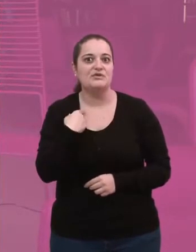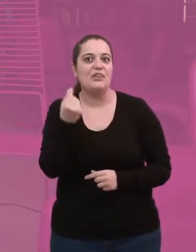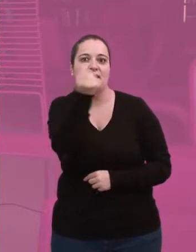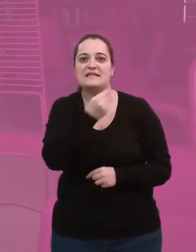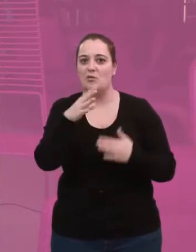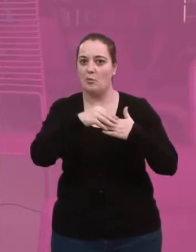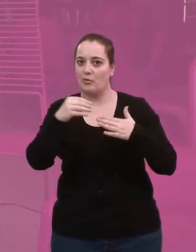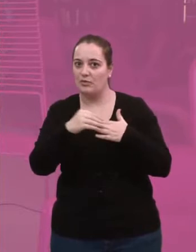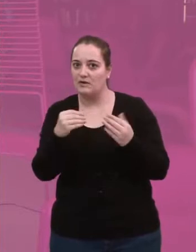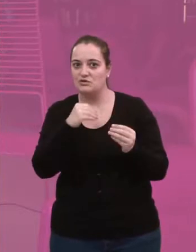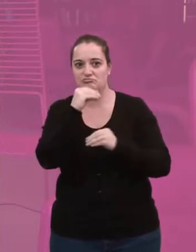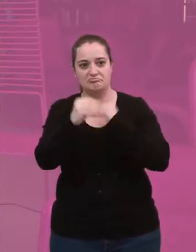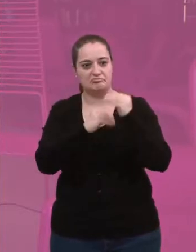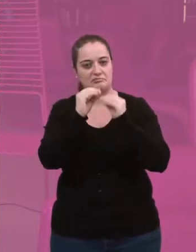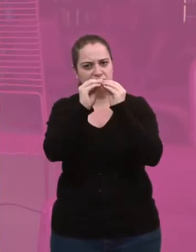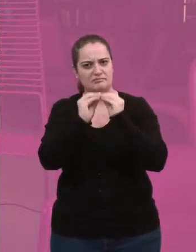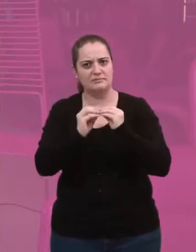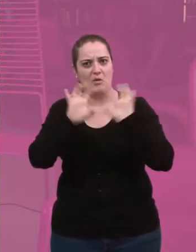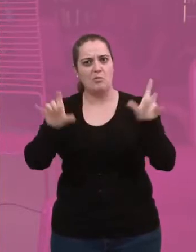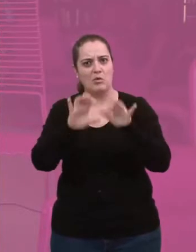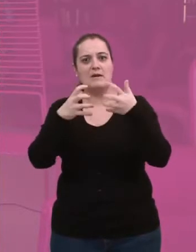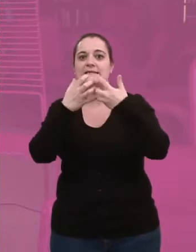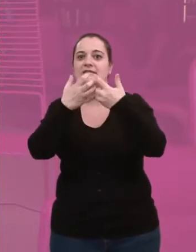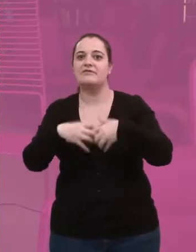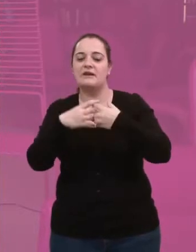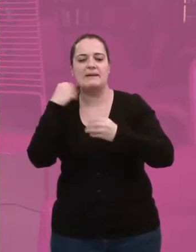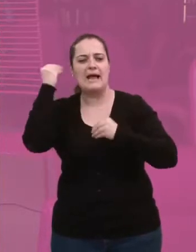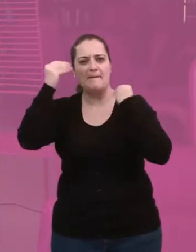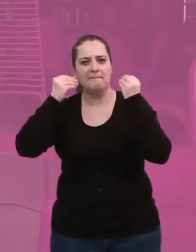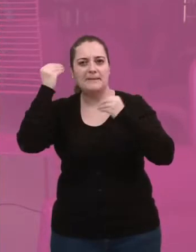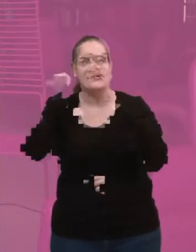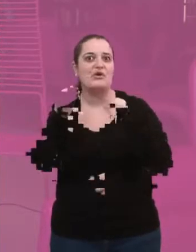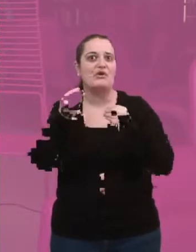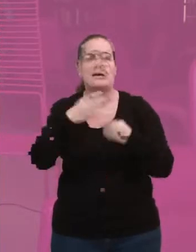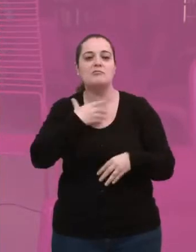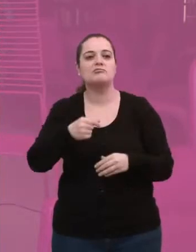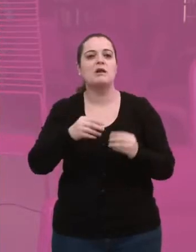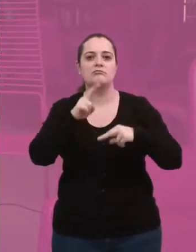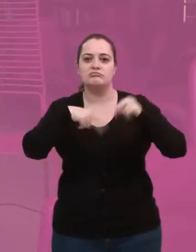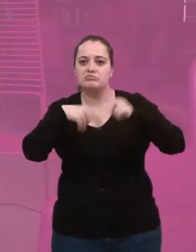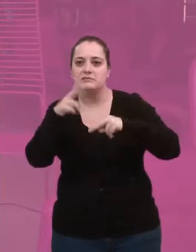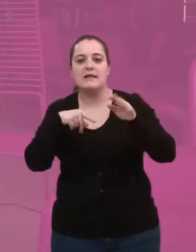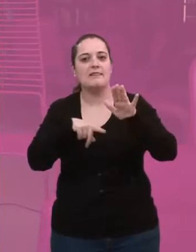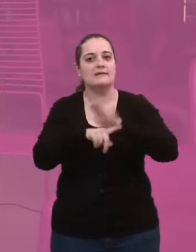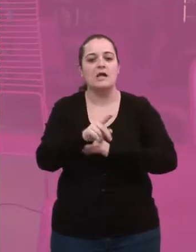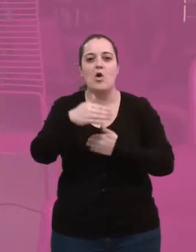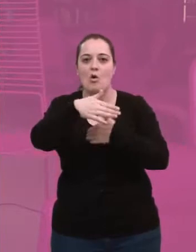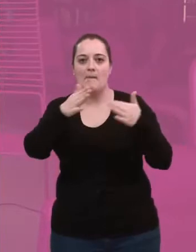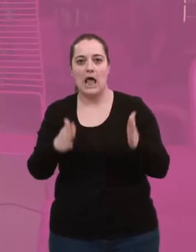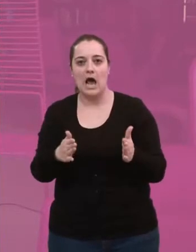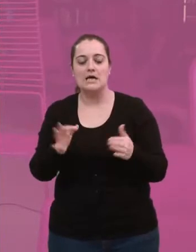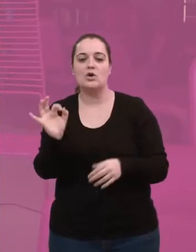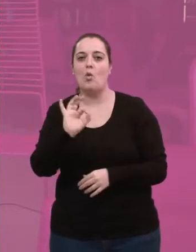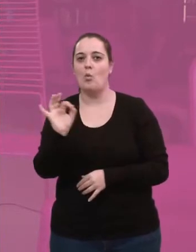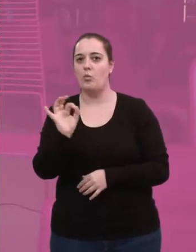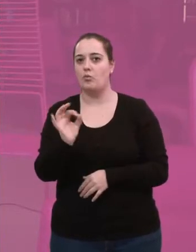si yo soy diseñador de productos, o yo me dedico a hacer muebles, a estar con una fábrica y pensar en qué posibilidades constructivas tienen y desarrollarlo, o hacer embalajes,